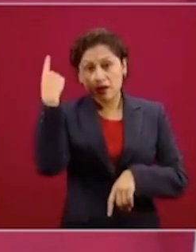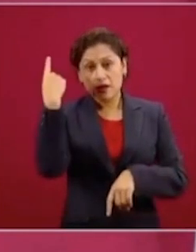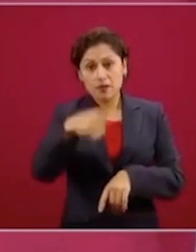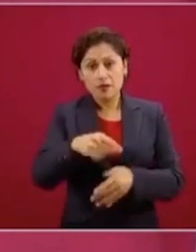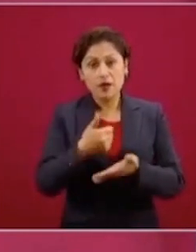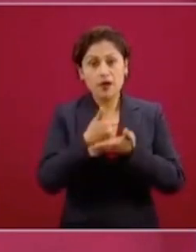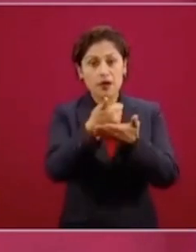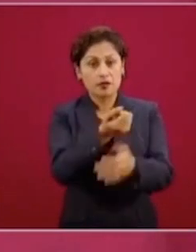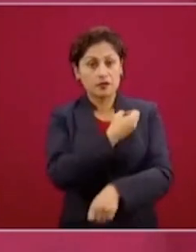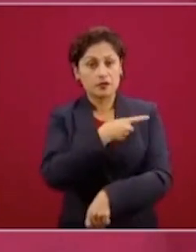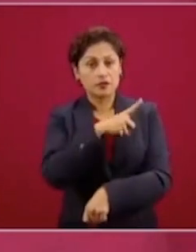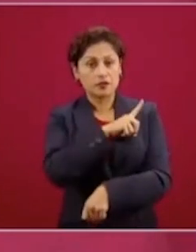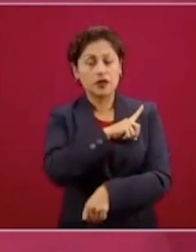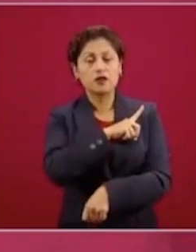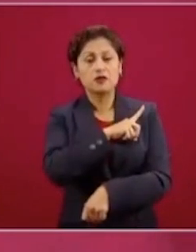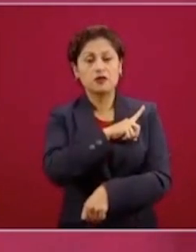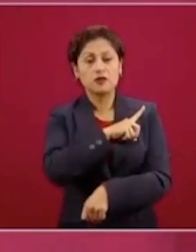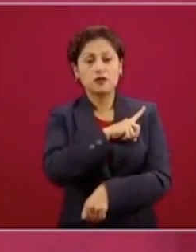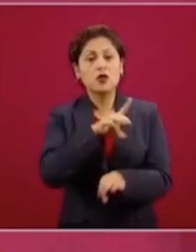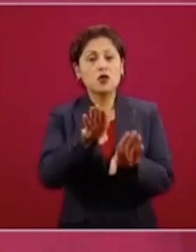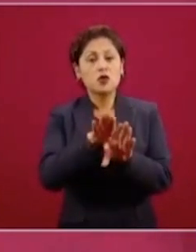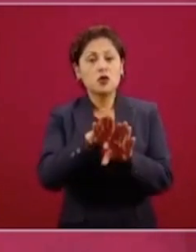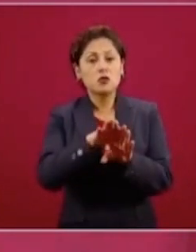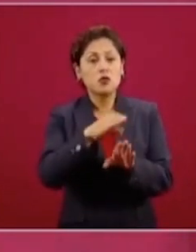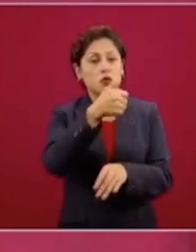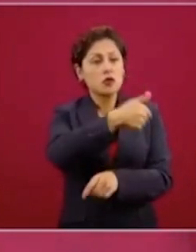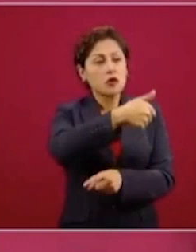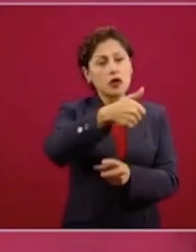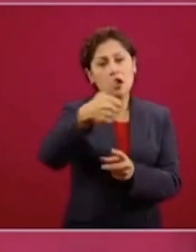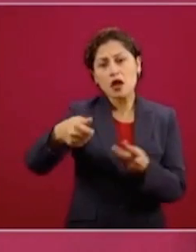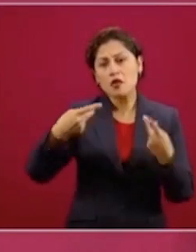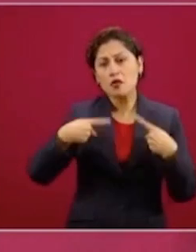participación consciente de nuestro pueblo.